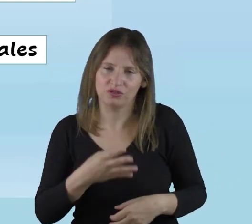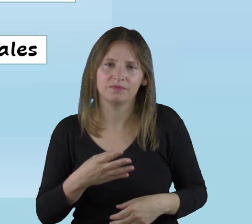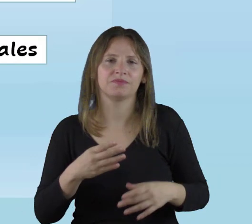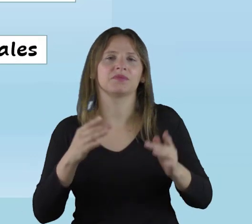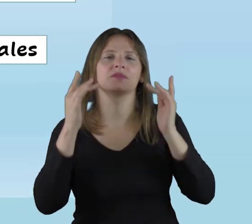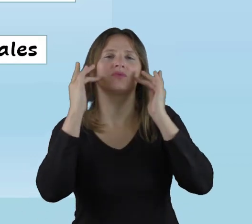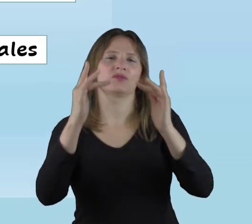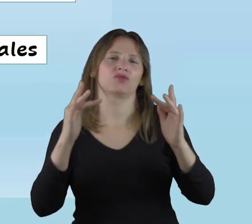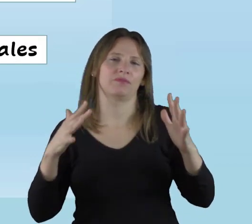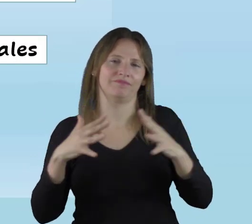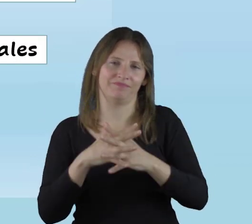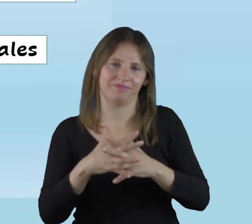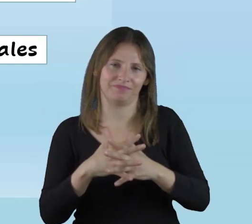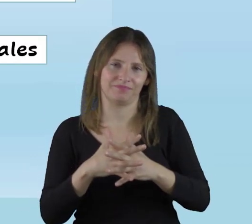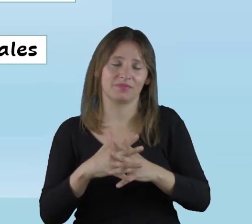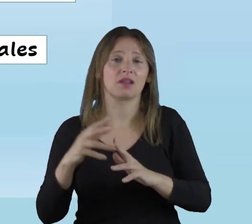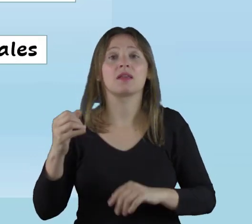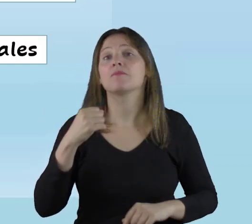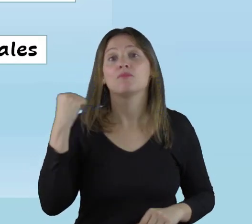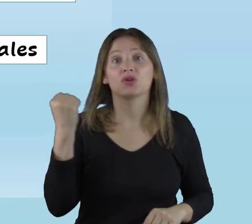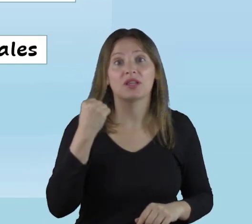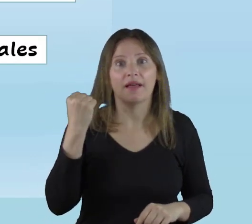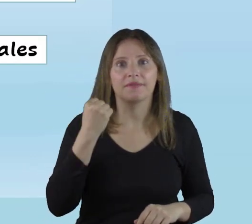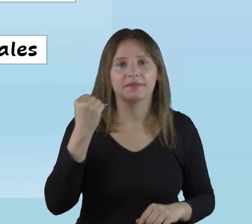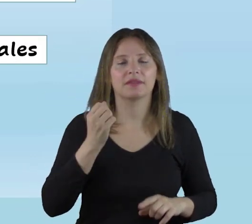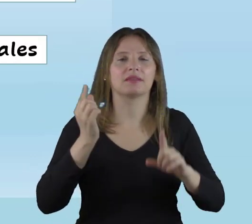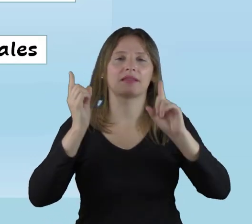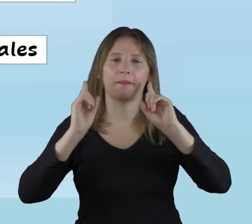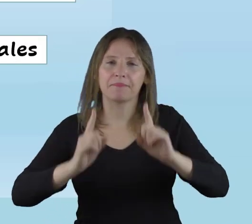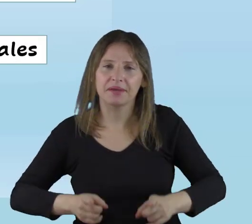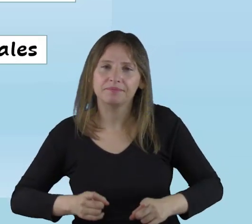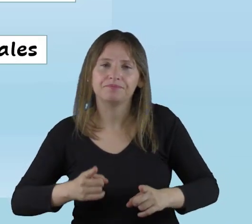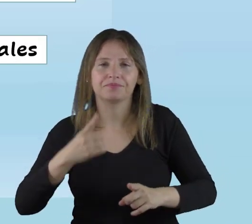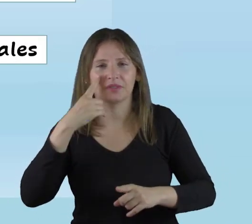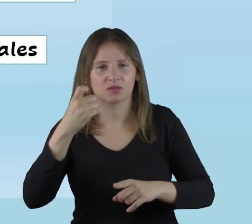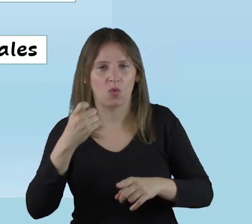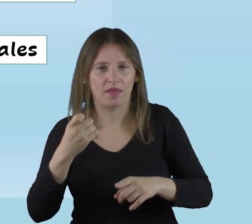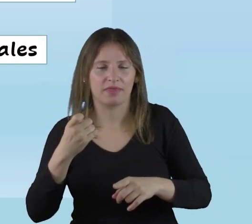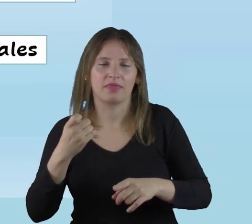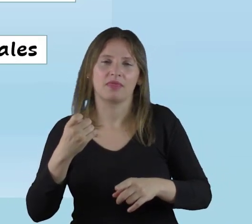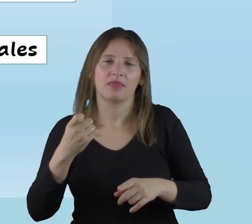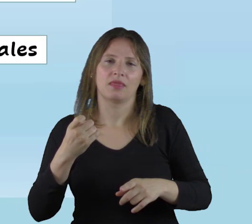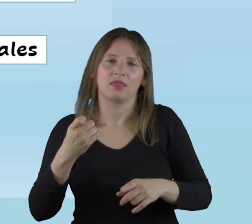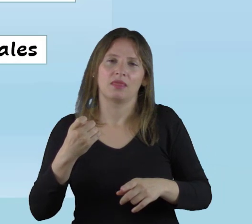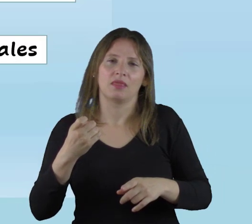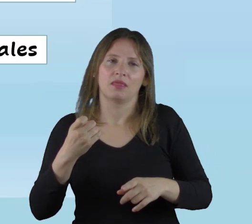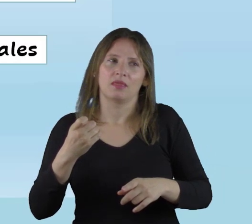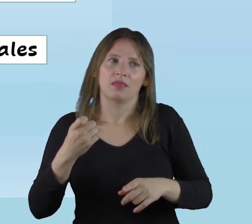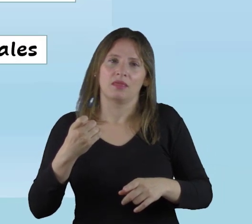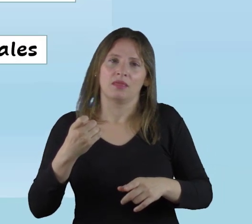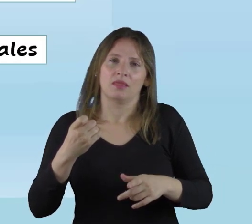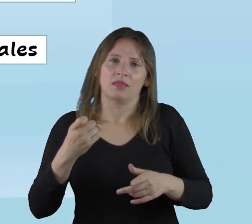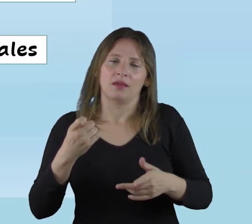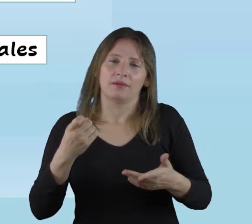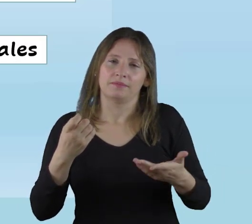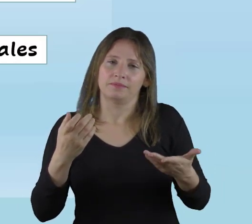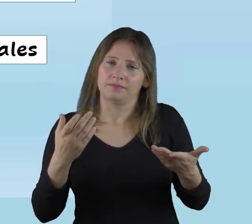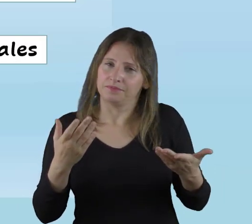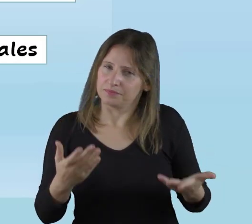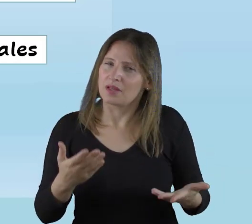una educación inclusiva. Y es importante tener en cuenta que